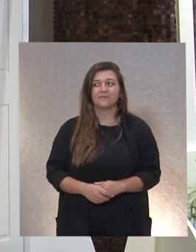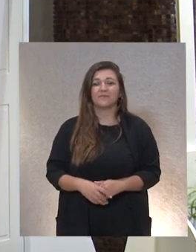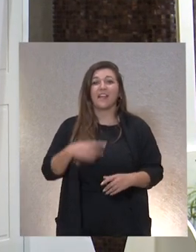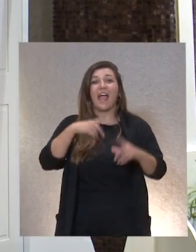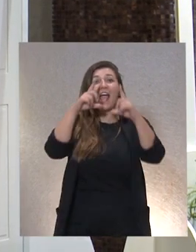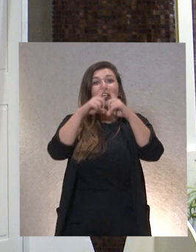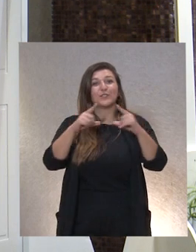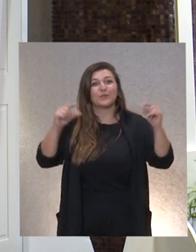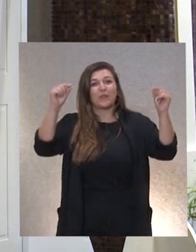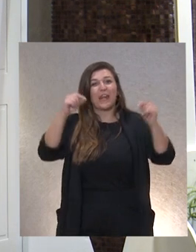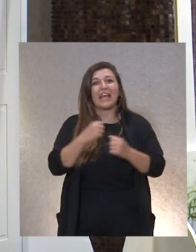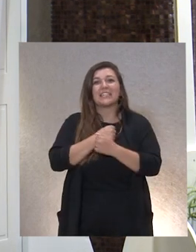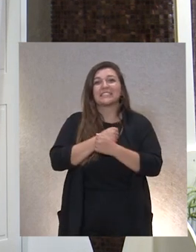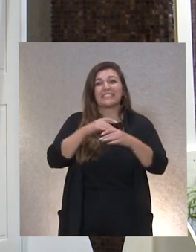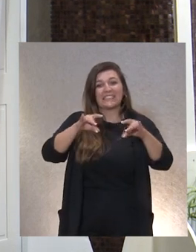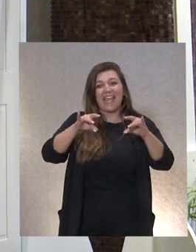para